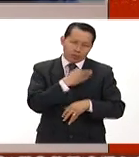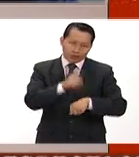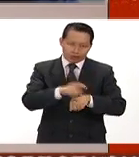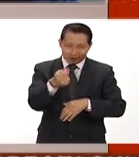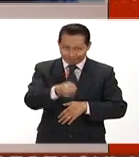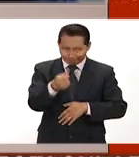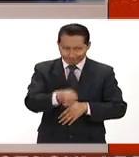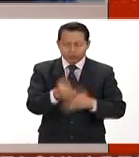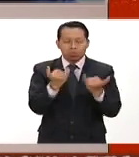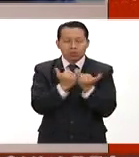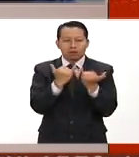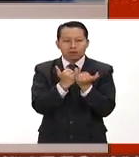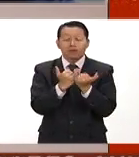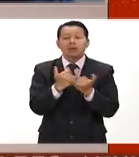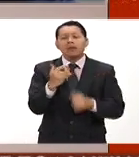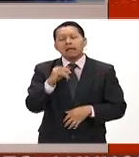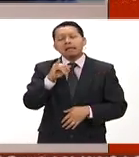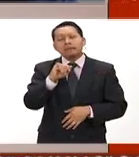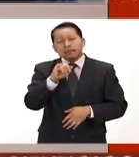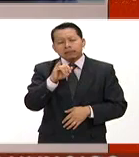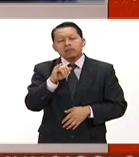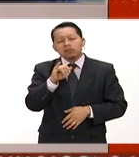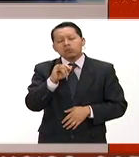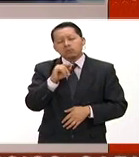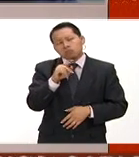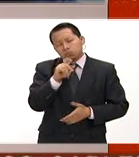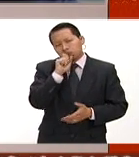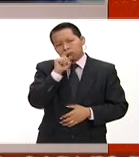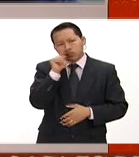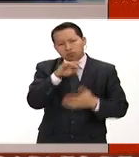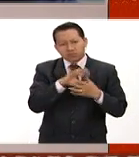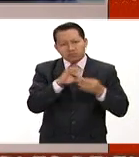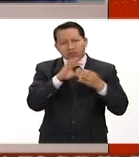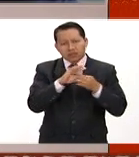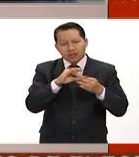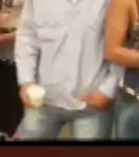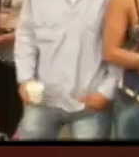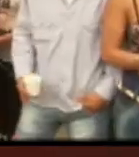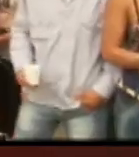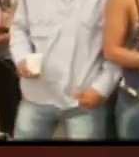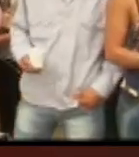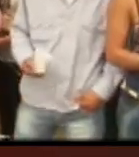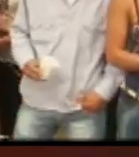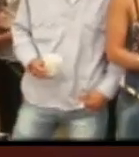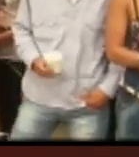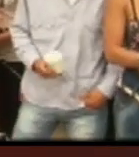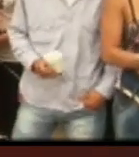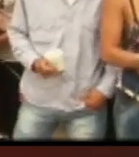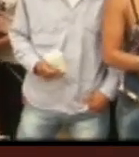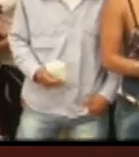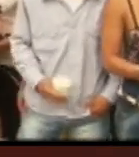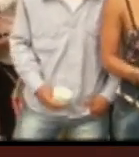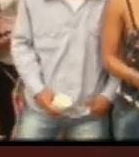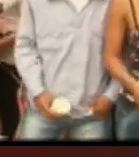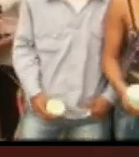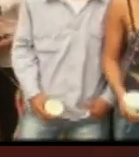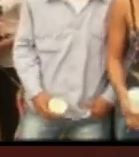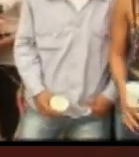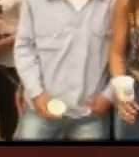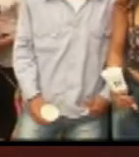el análisis que hacen ustedes allá es cierto hay una incertidumbre total Colombia está hoy